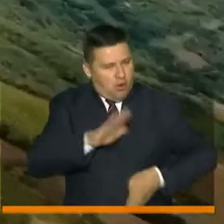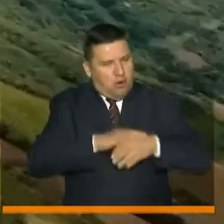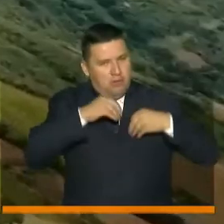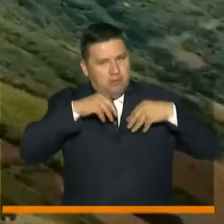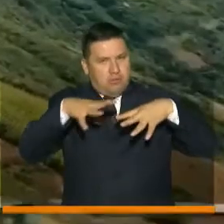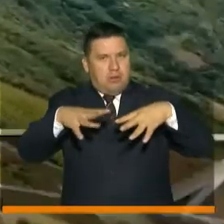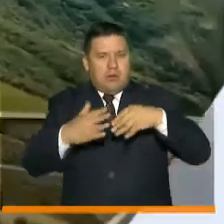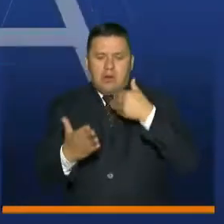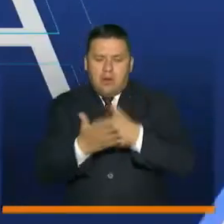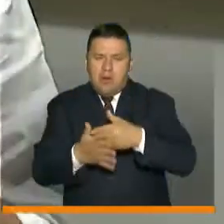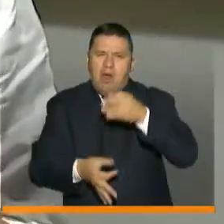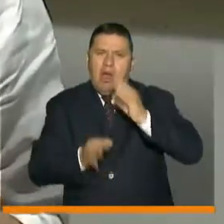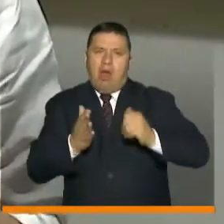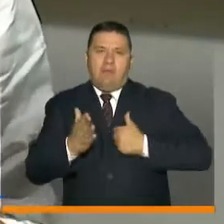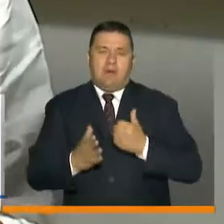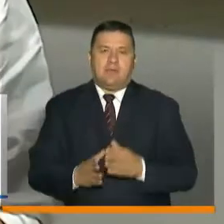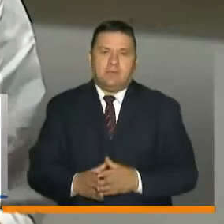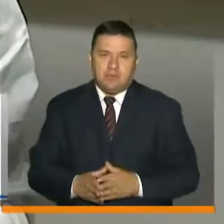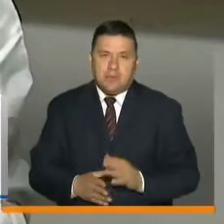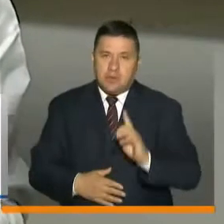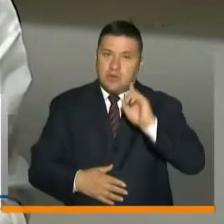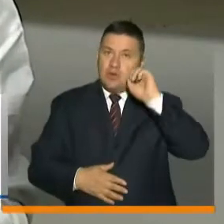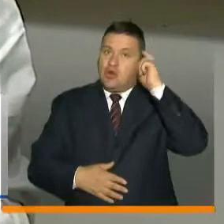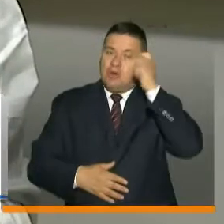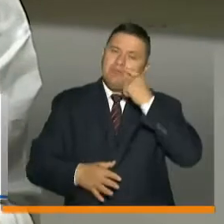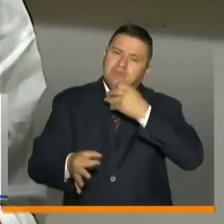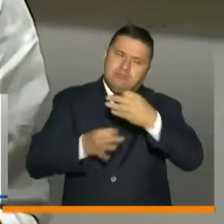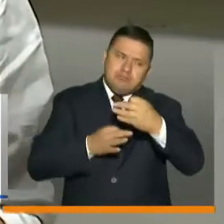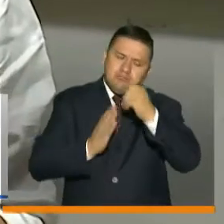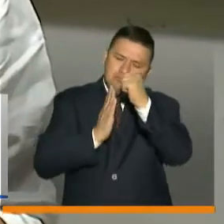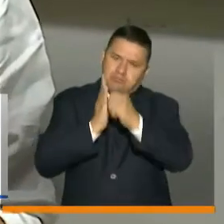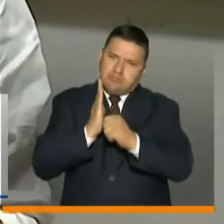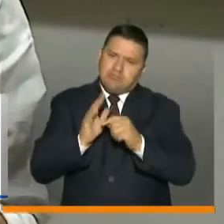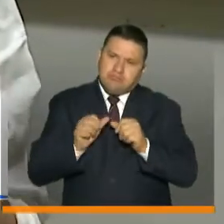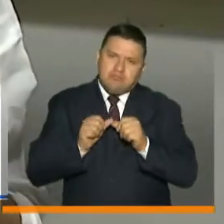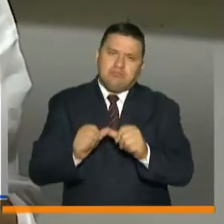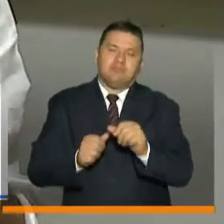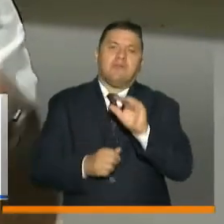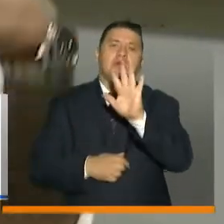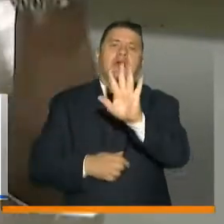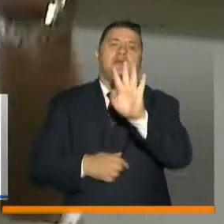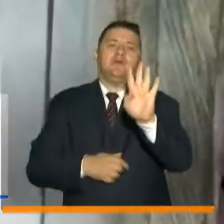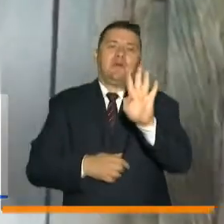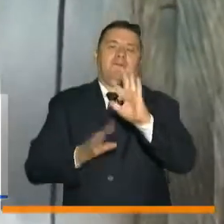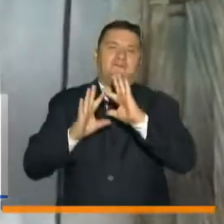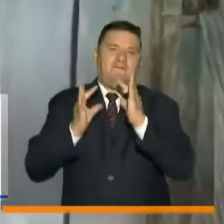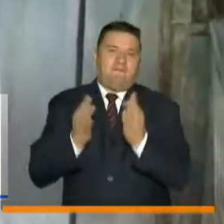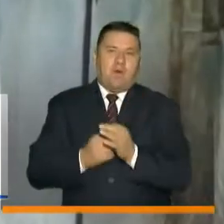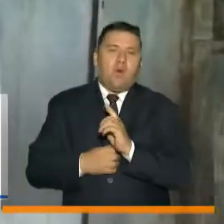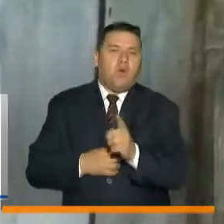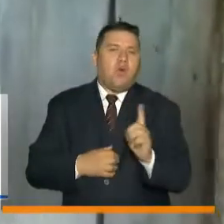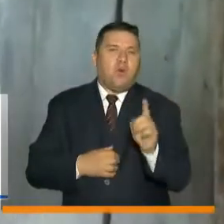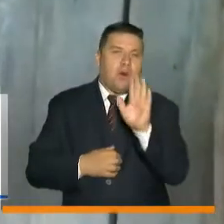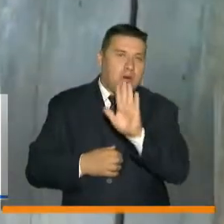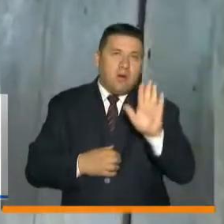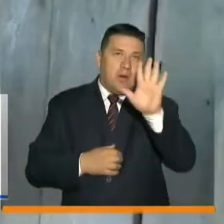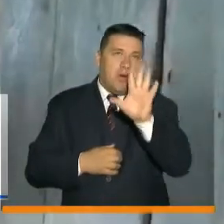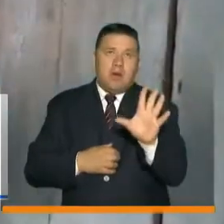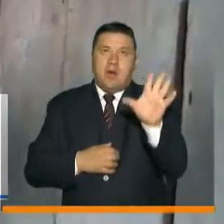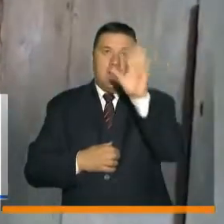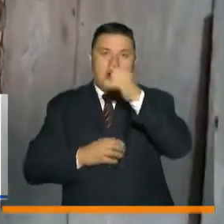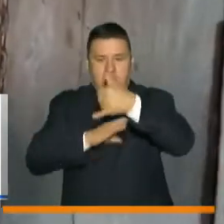abusos en las tarifas. Gobierno explica programa que permite a 54 familias de la región Caribe